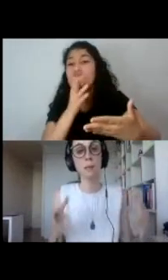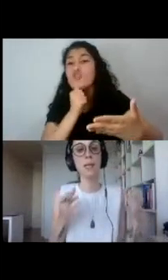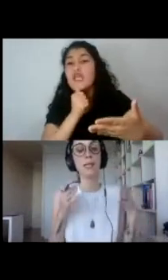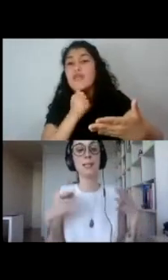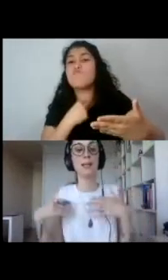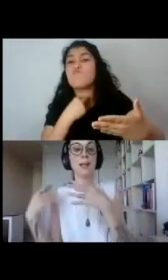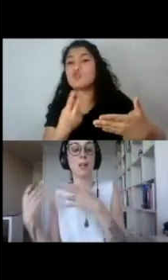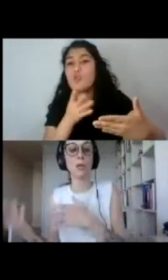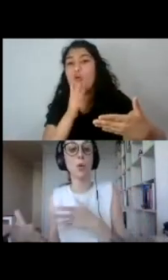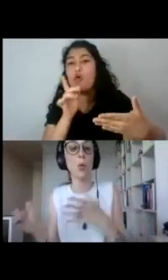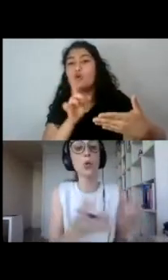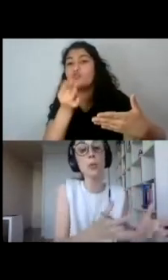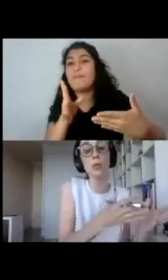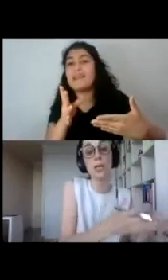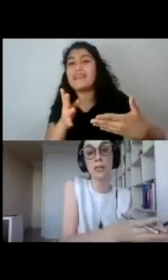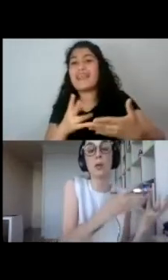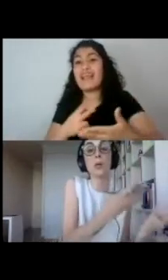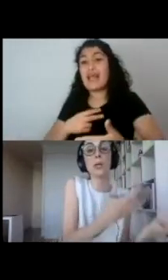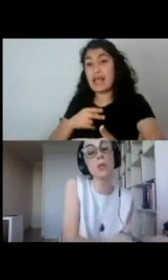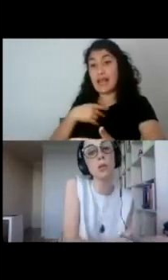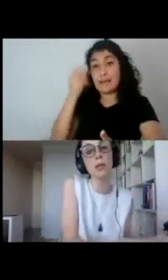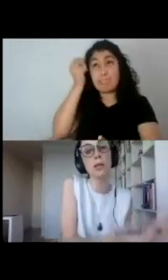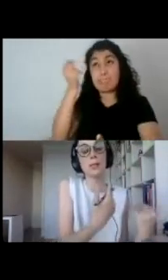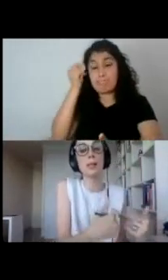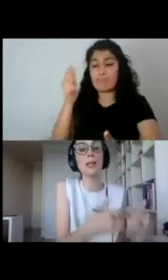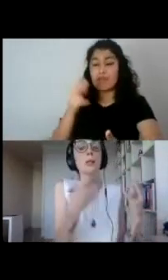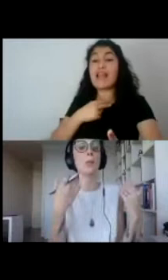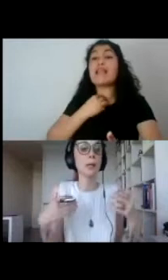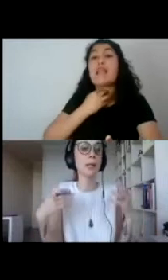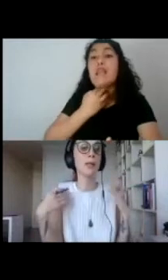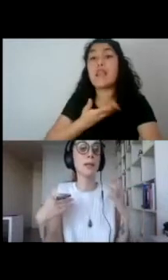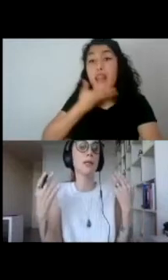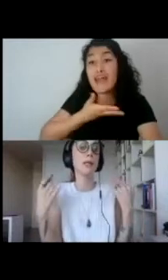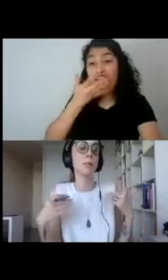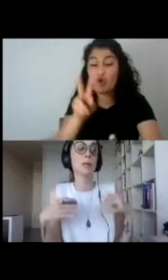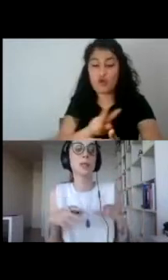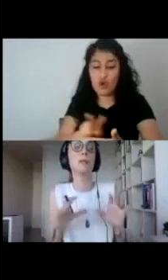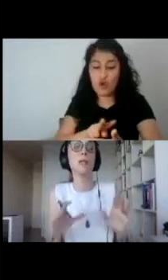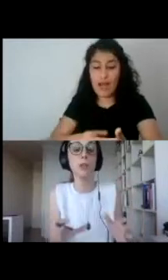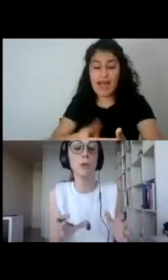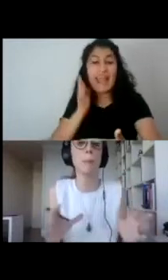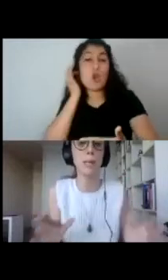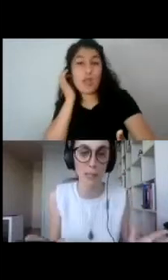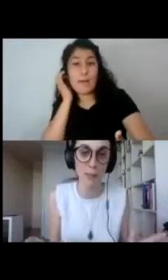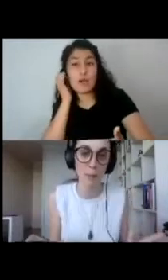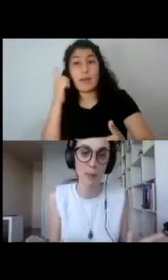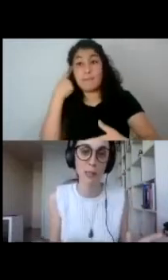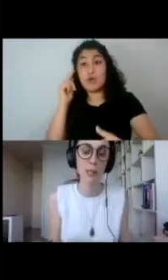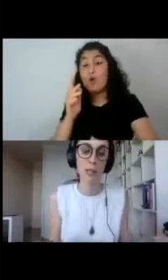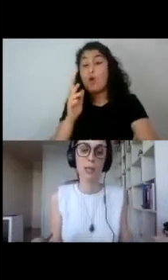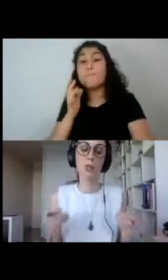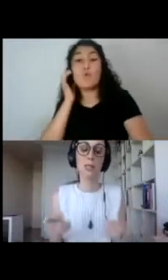siempre es el narrador u otro personaje masculino quien está dando cuenta de lo que este personaje femenino piensa.